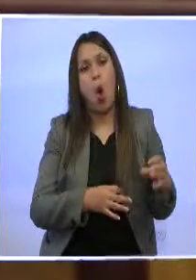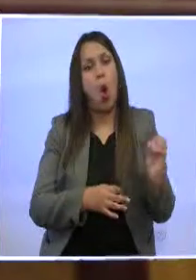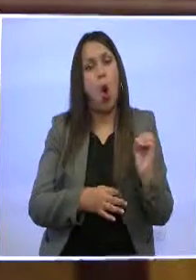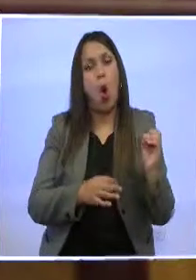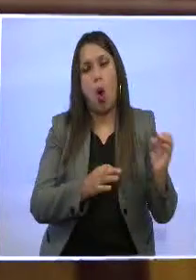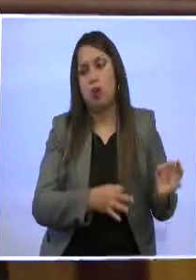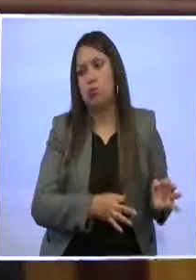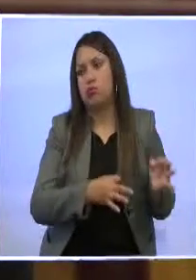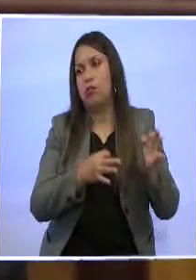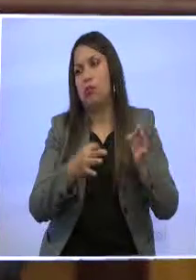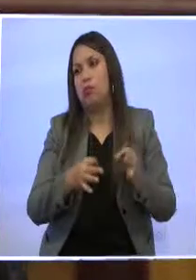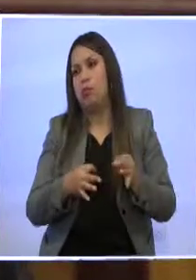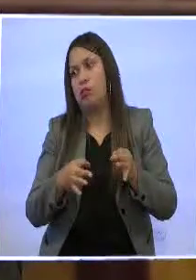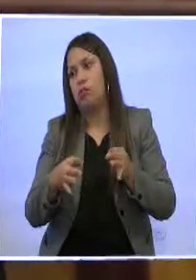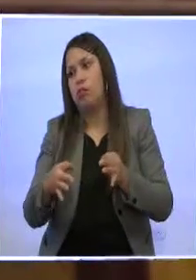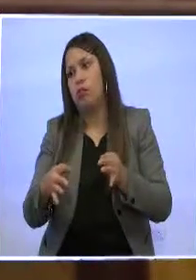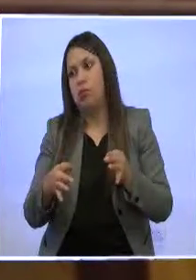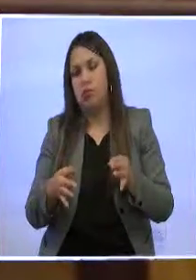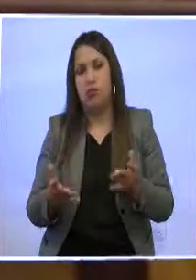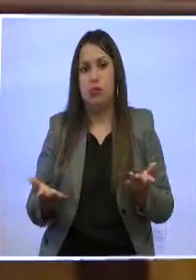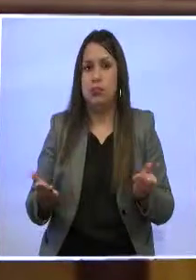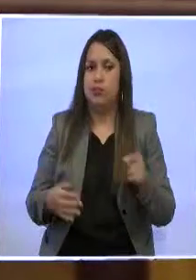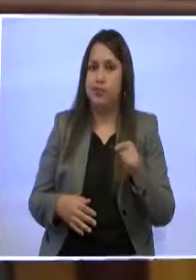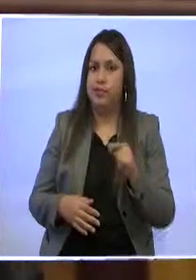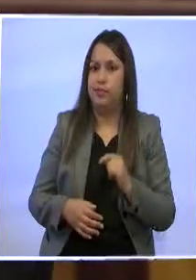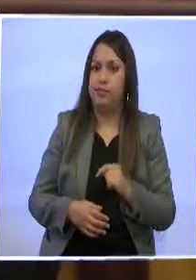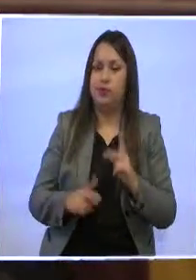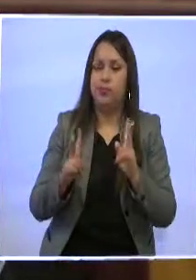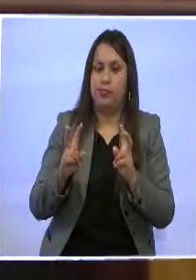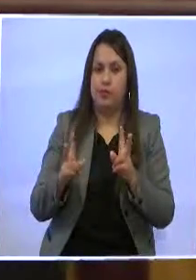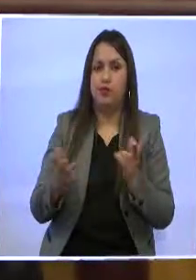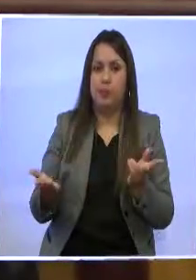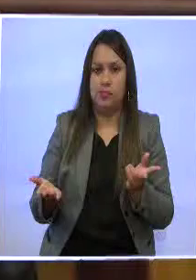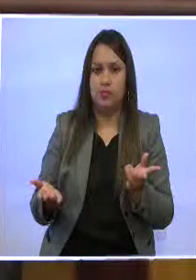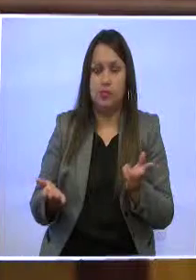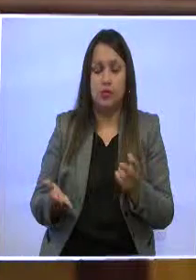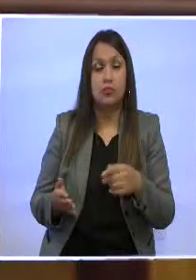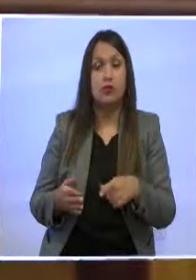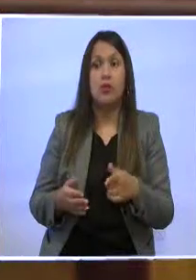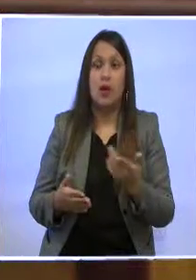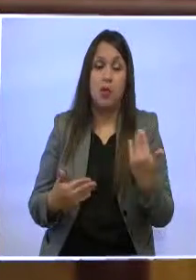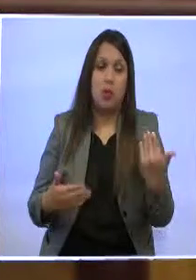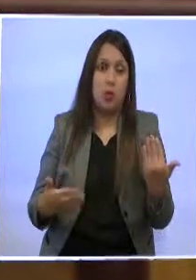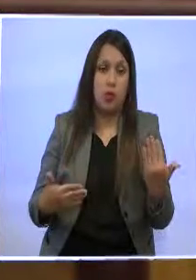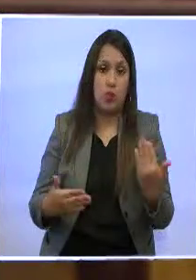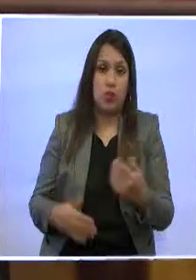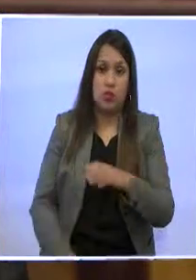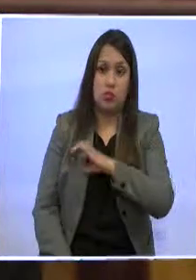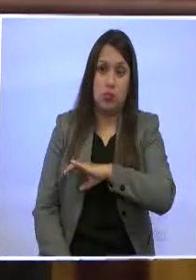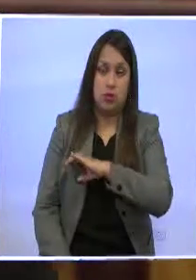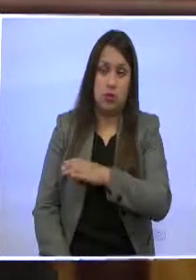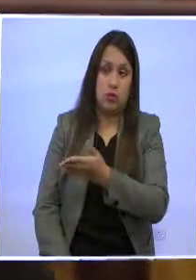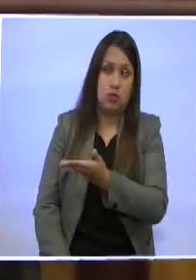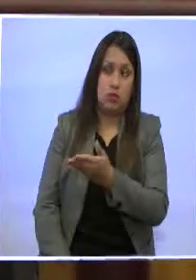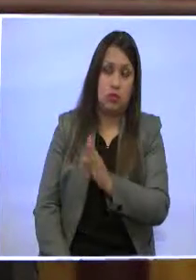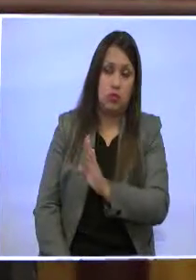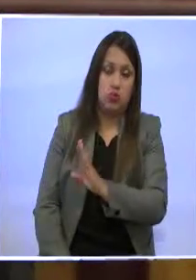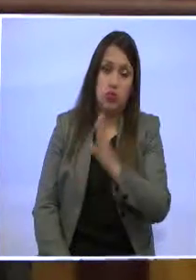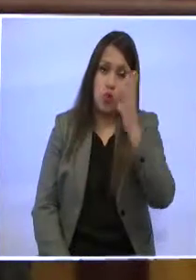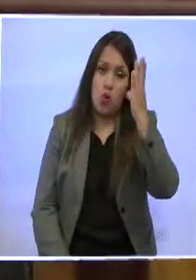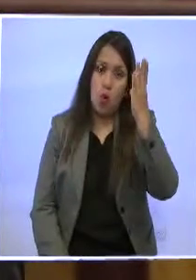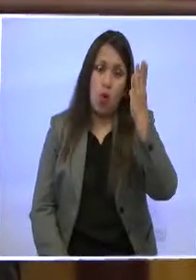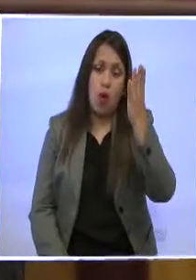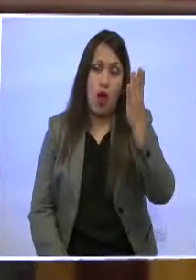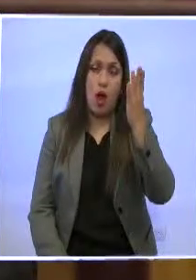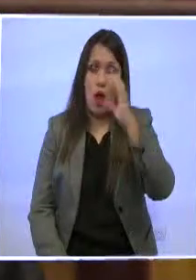posiciones contrarias al proyecto que surgieron del círculo político del propio alcalde. En la mayoría de los